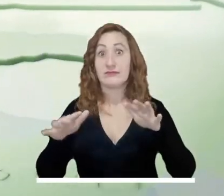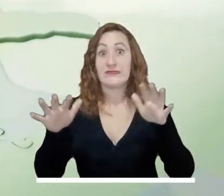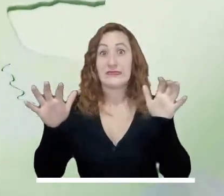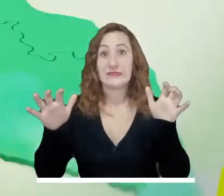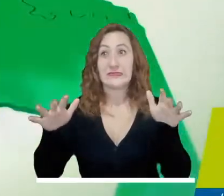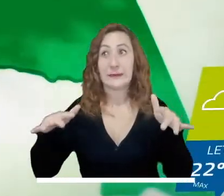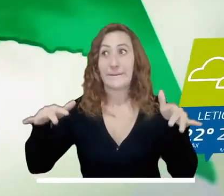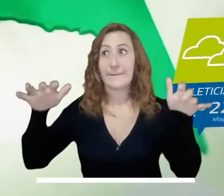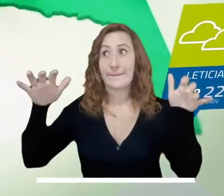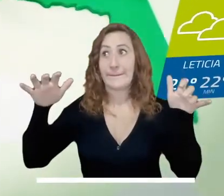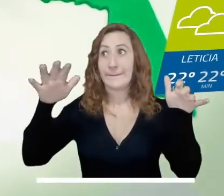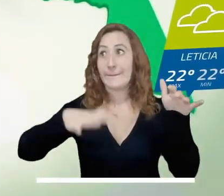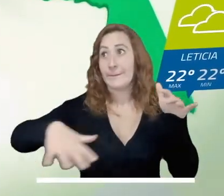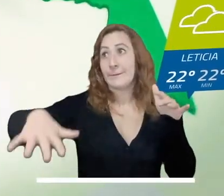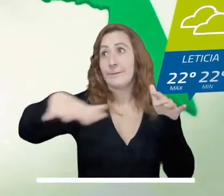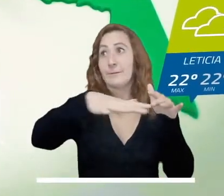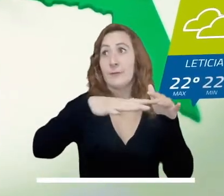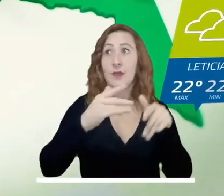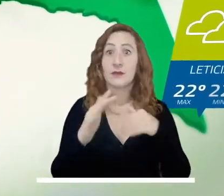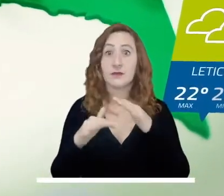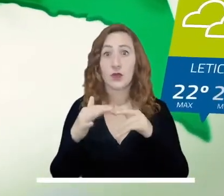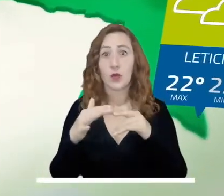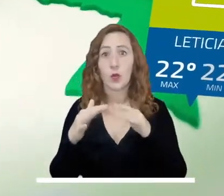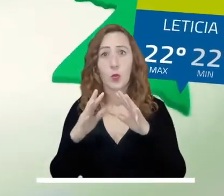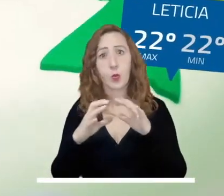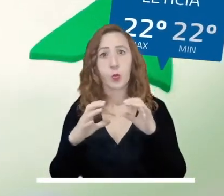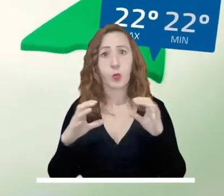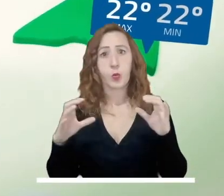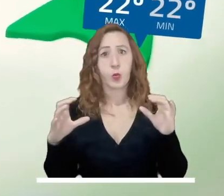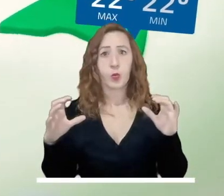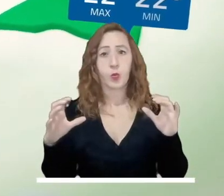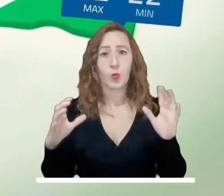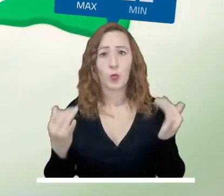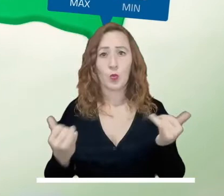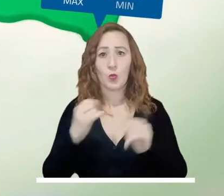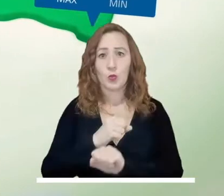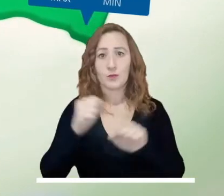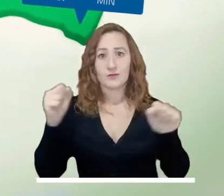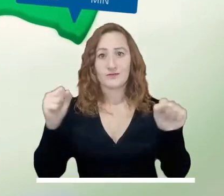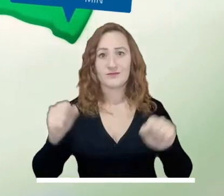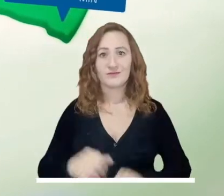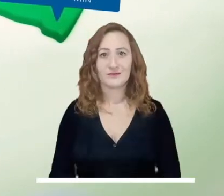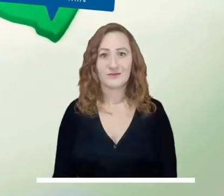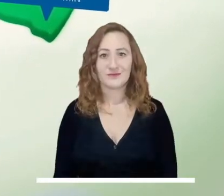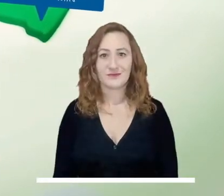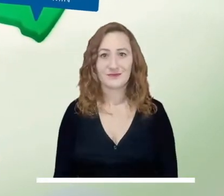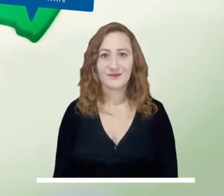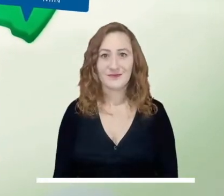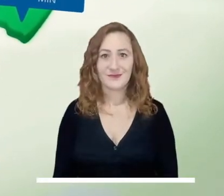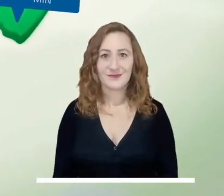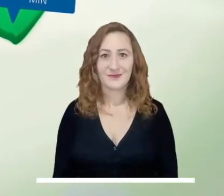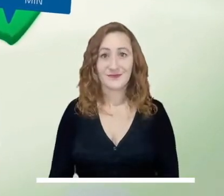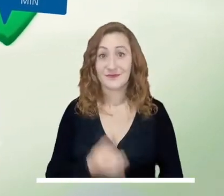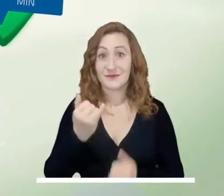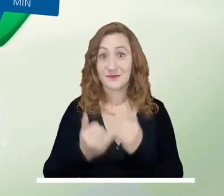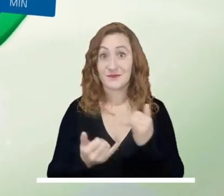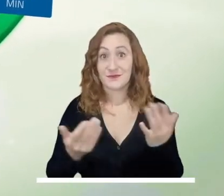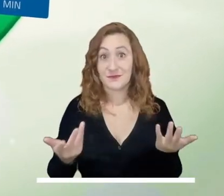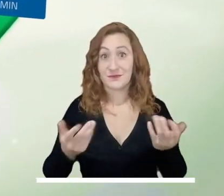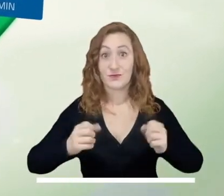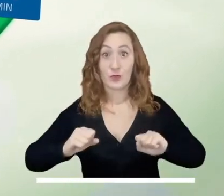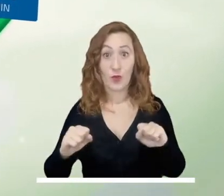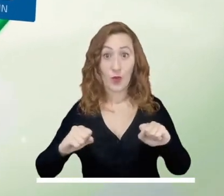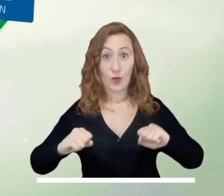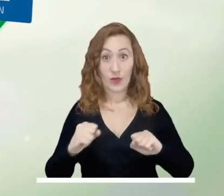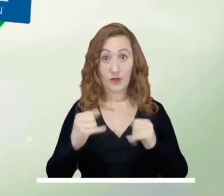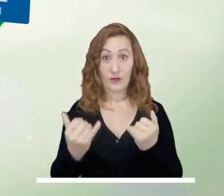llovizas. Lluvias importantes en el oriente de Guaynilla, Baupés y Amazonas. Lluvias de menor intensidad se prevén en el sur de